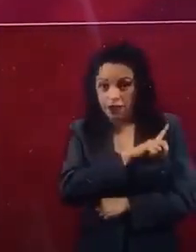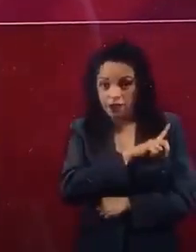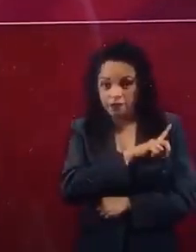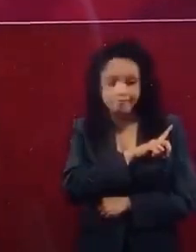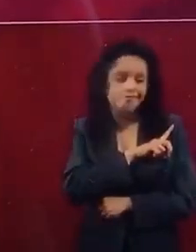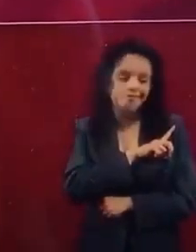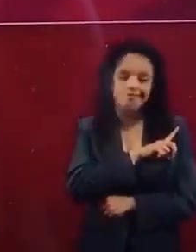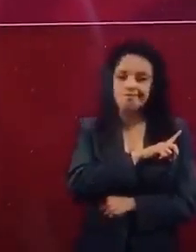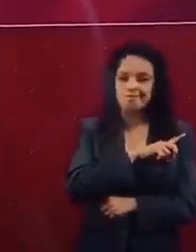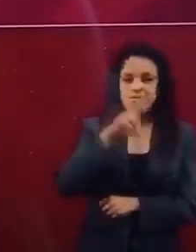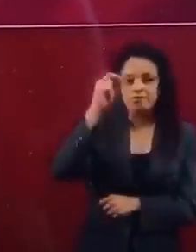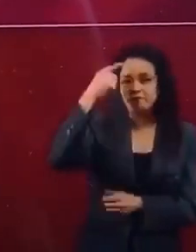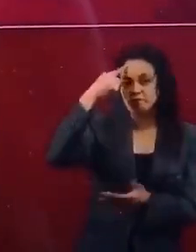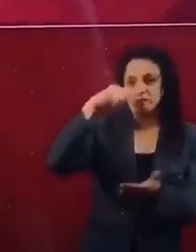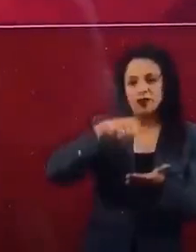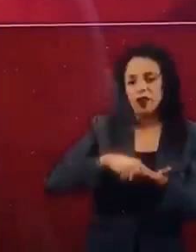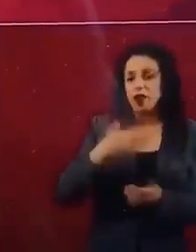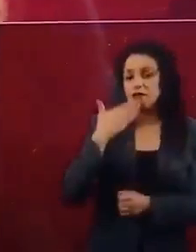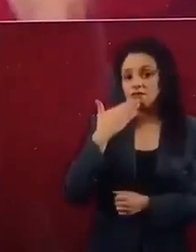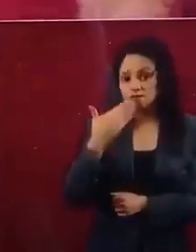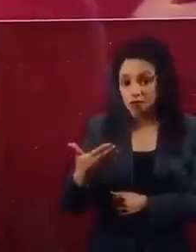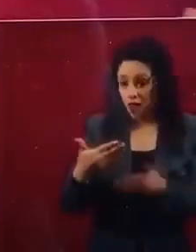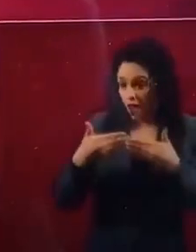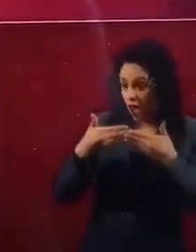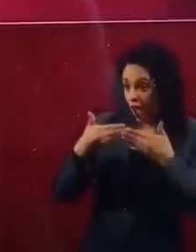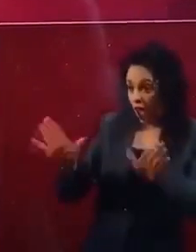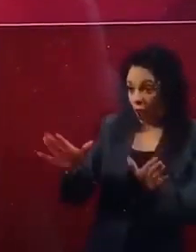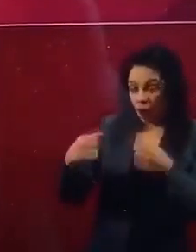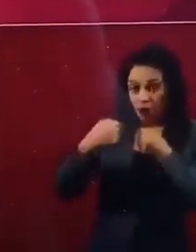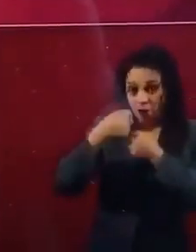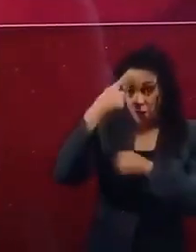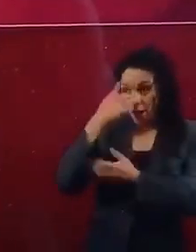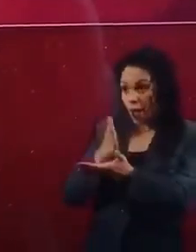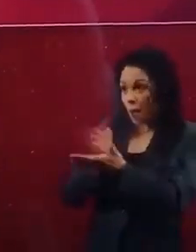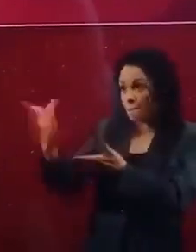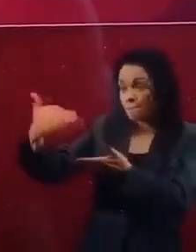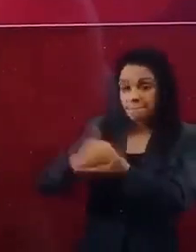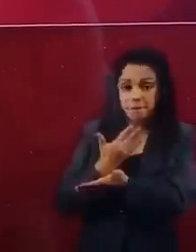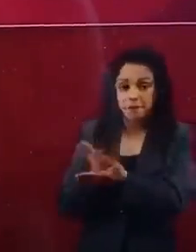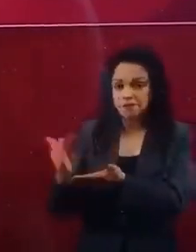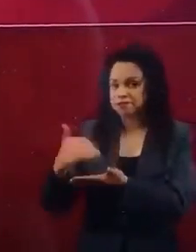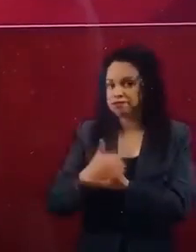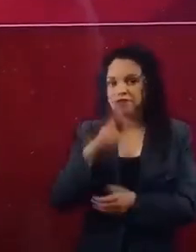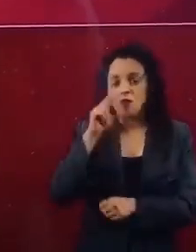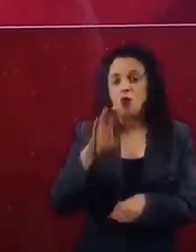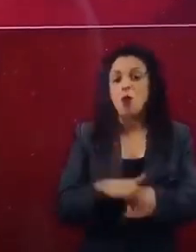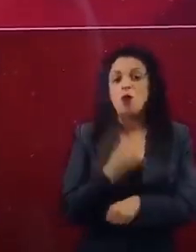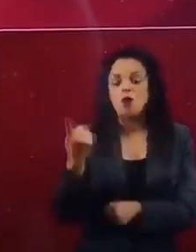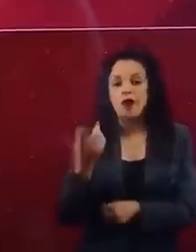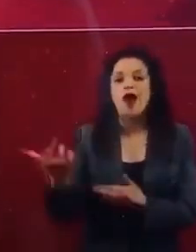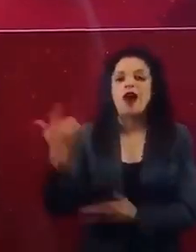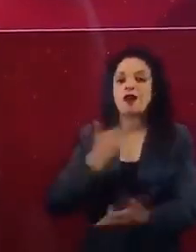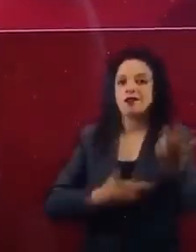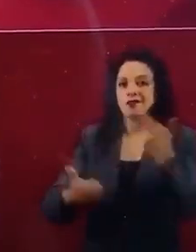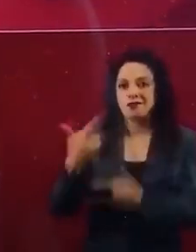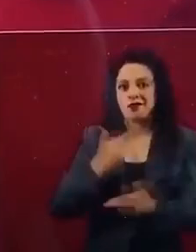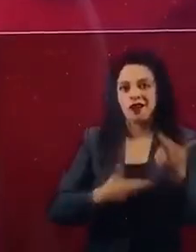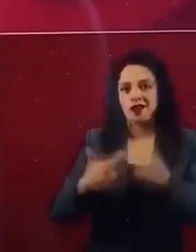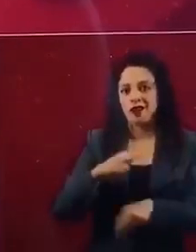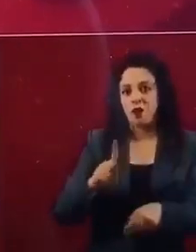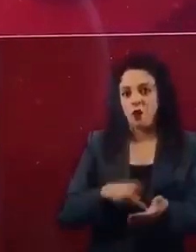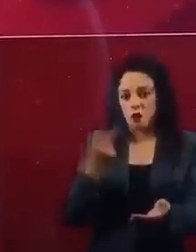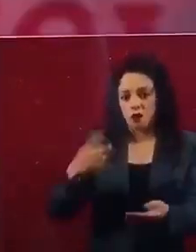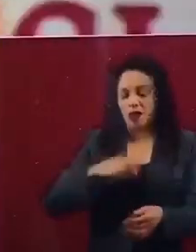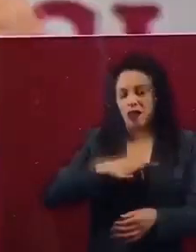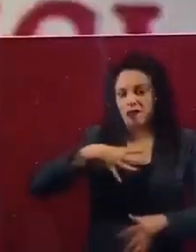apertura, porque entonces lo que vamos a provocar es un impacto hacia un rebrote. Por lo tanto, lo que estamos explorando con